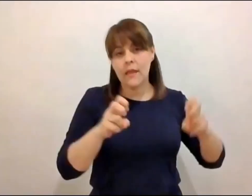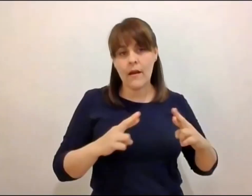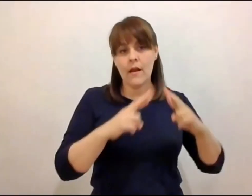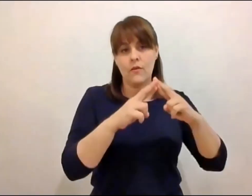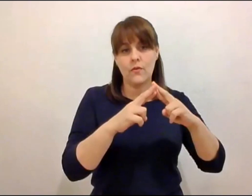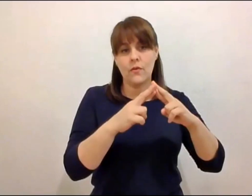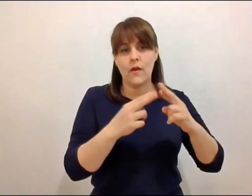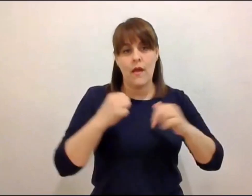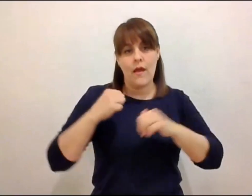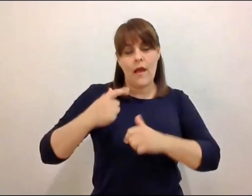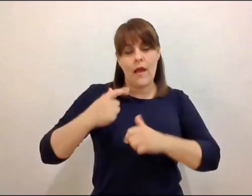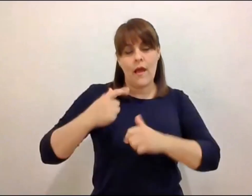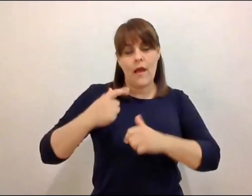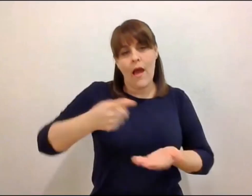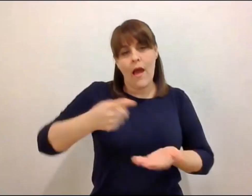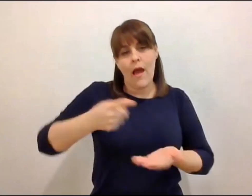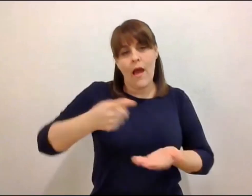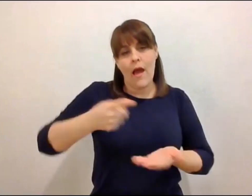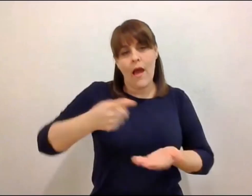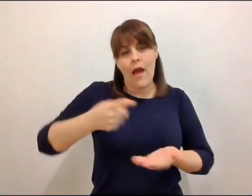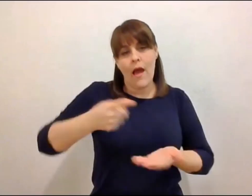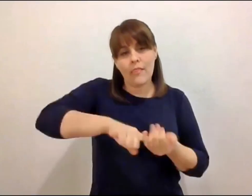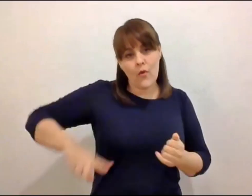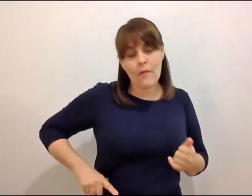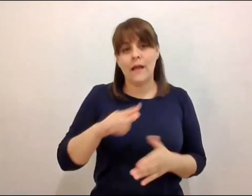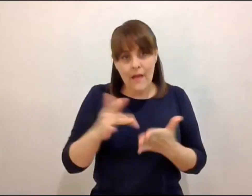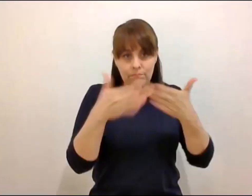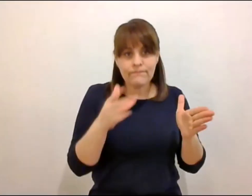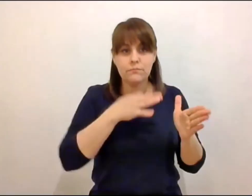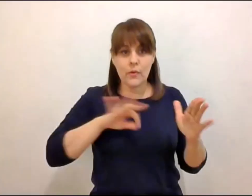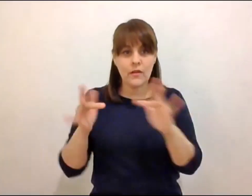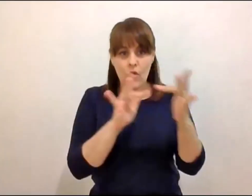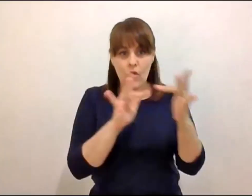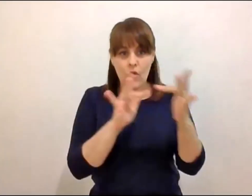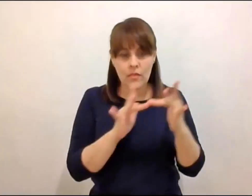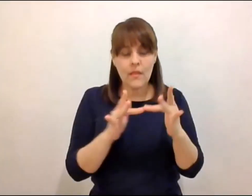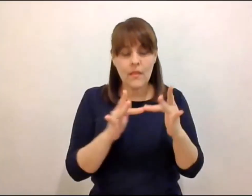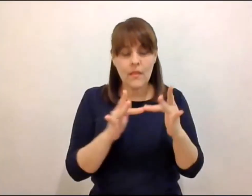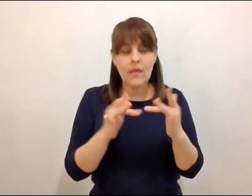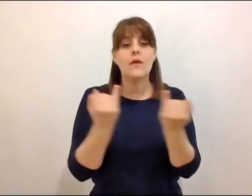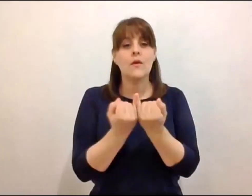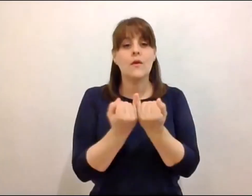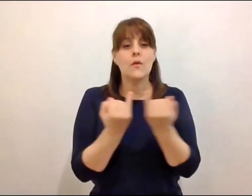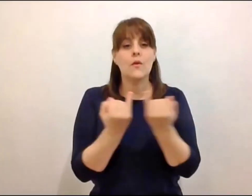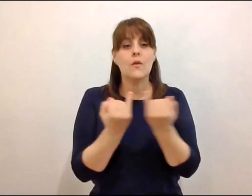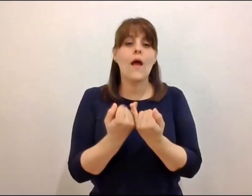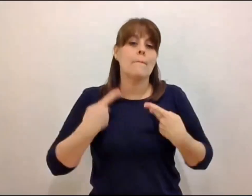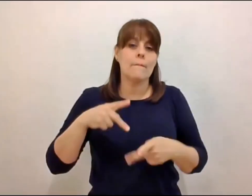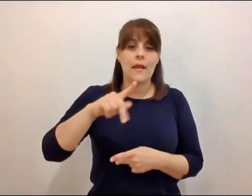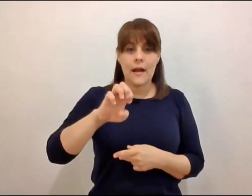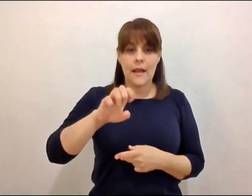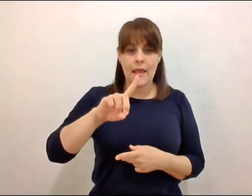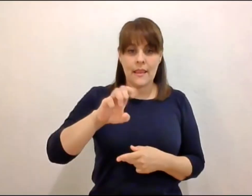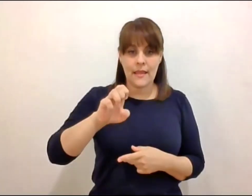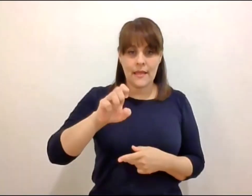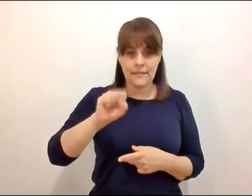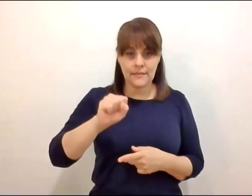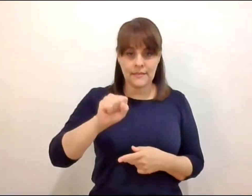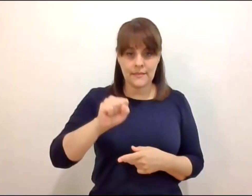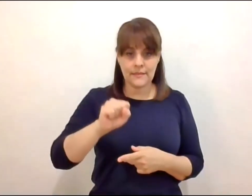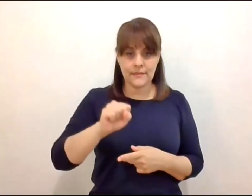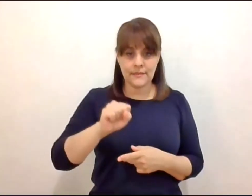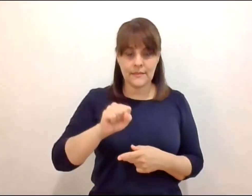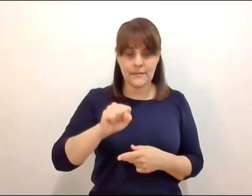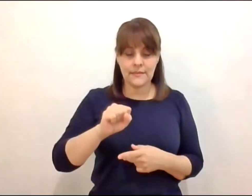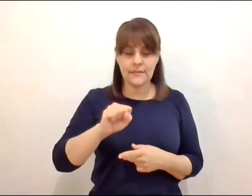Aparte, también un agradecimiento especial a Tejiendo Redes de la Infancia, que nos facilitaron el acceso a